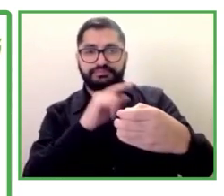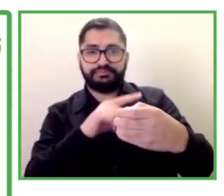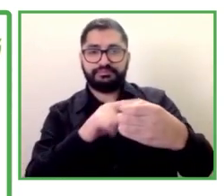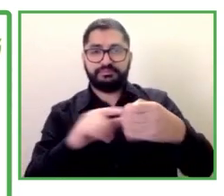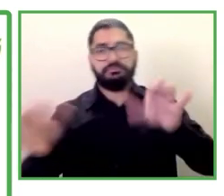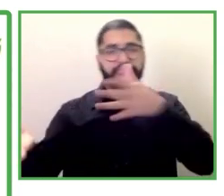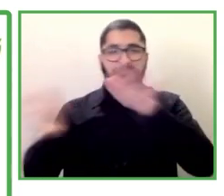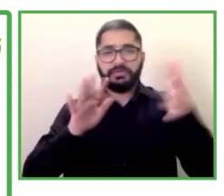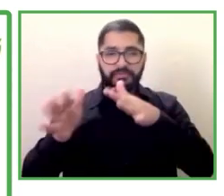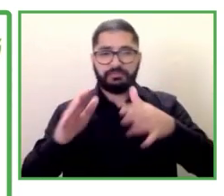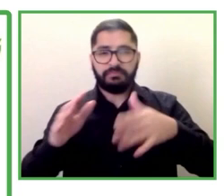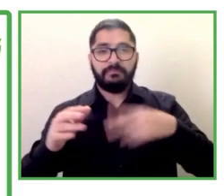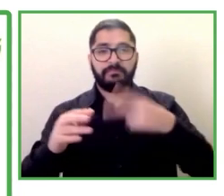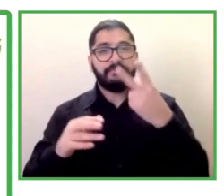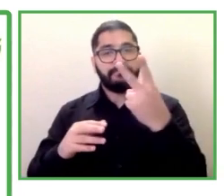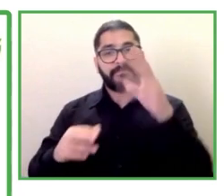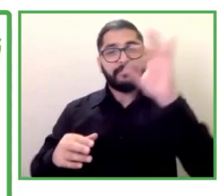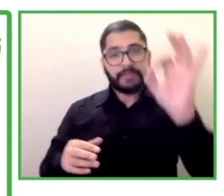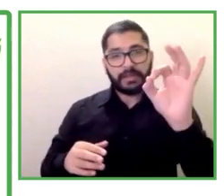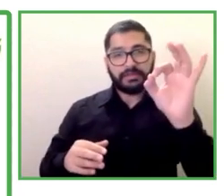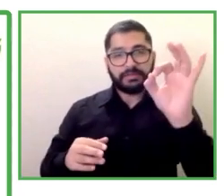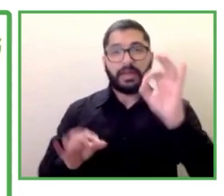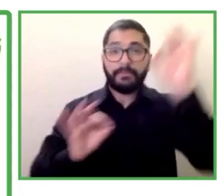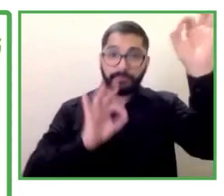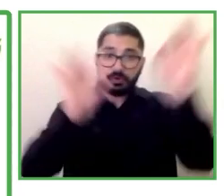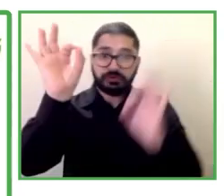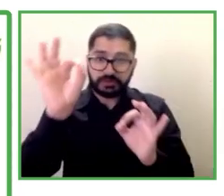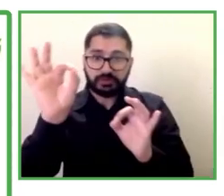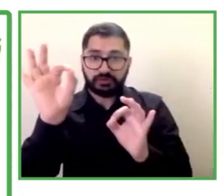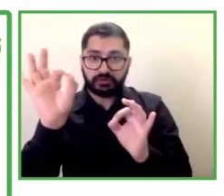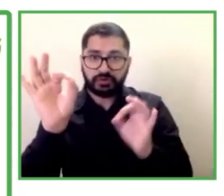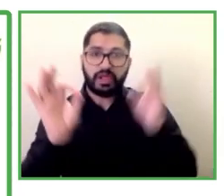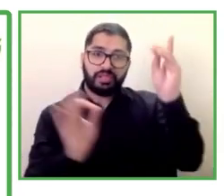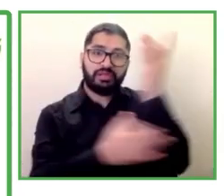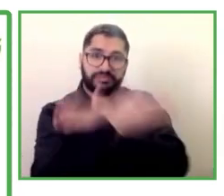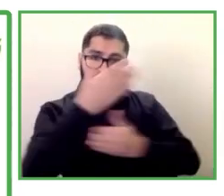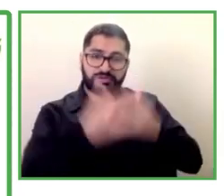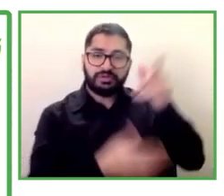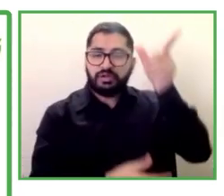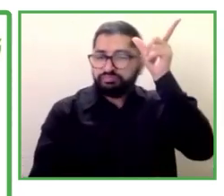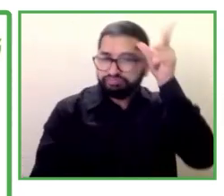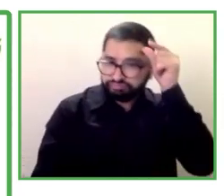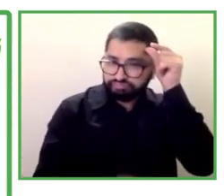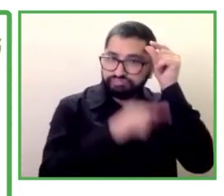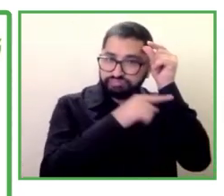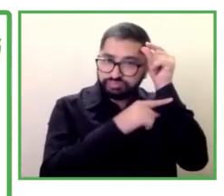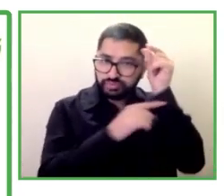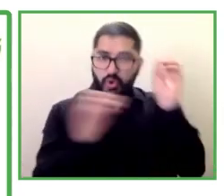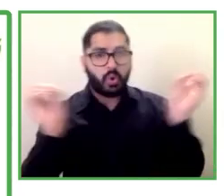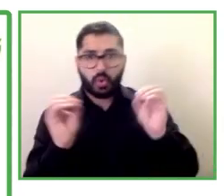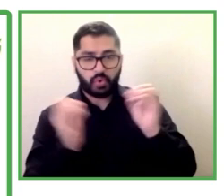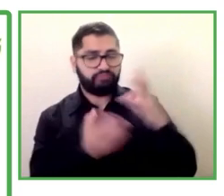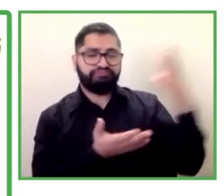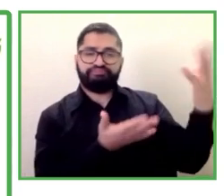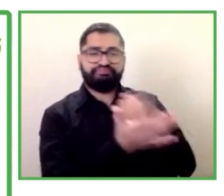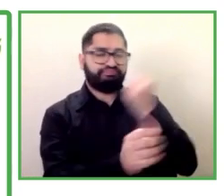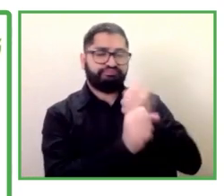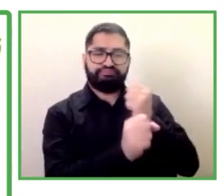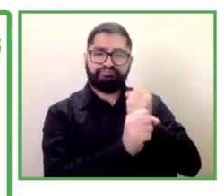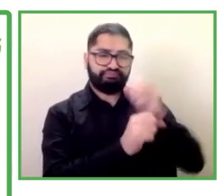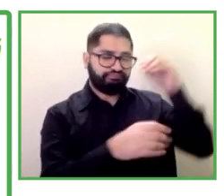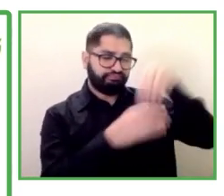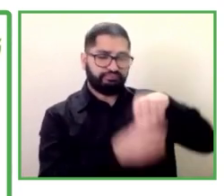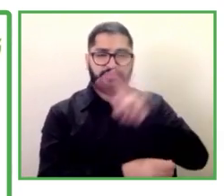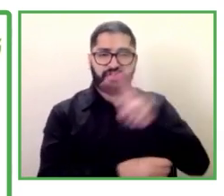intelectual sin alcanzar el 33% oficial según los baremos vigentes de valoración de la